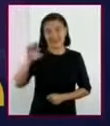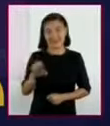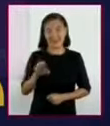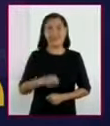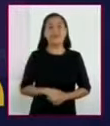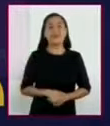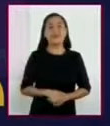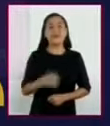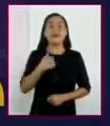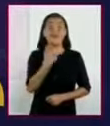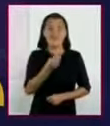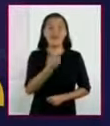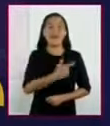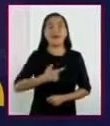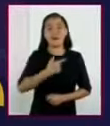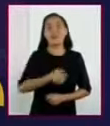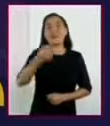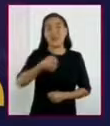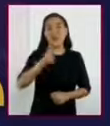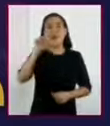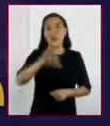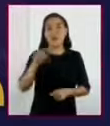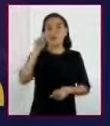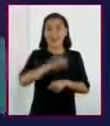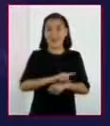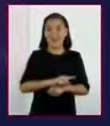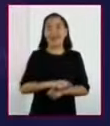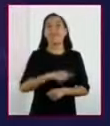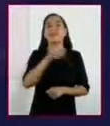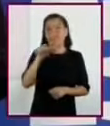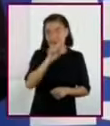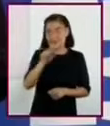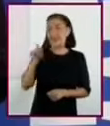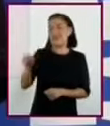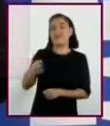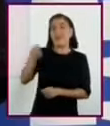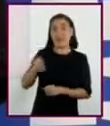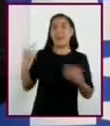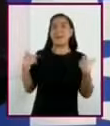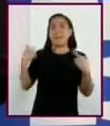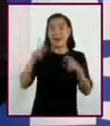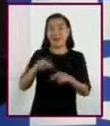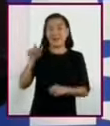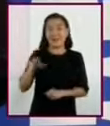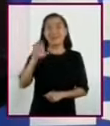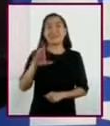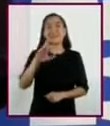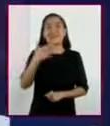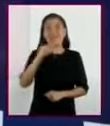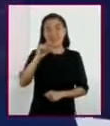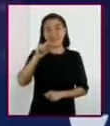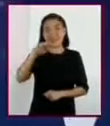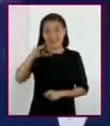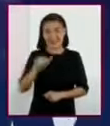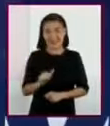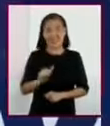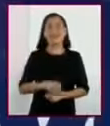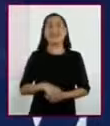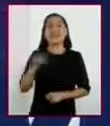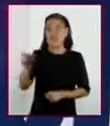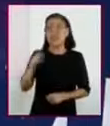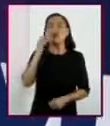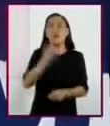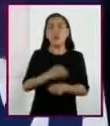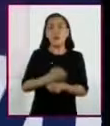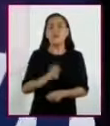y me da mucho gusto saludarlos hoy, así como saludar a la maestra Cristina Mosco Alfonso, quien